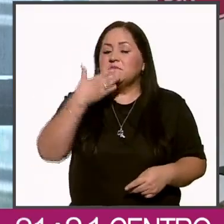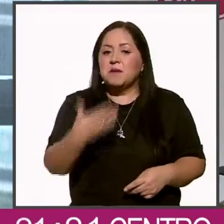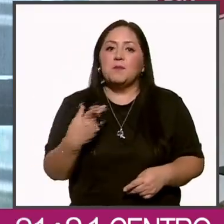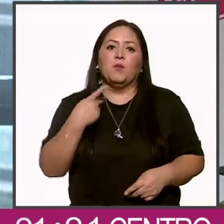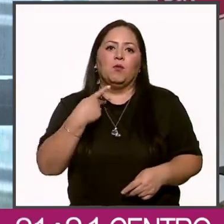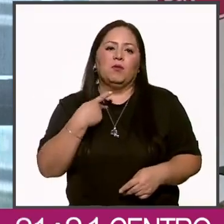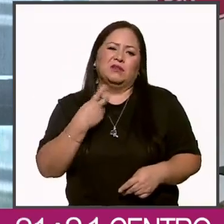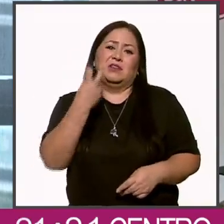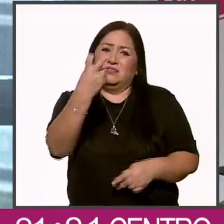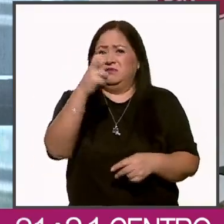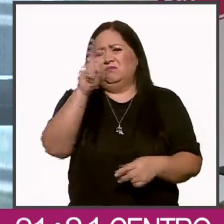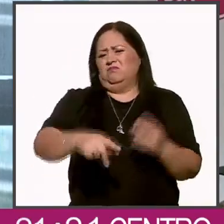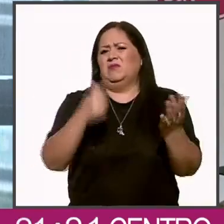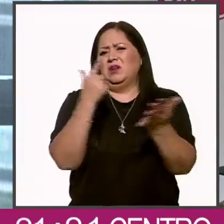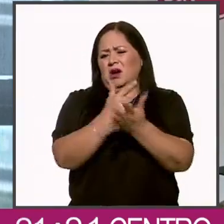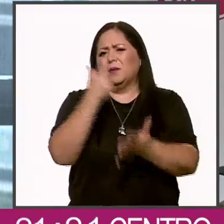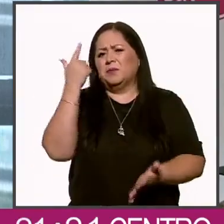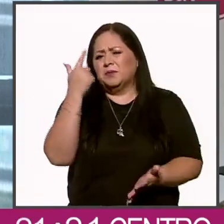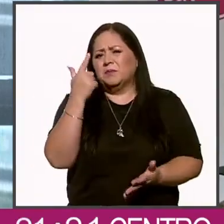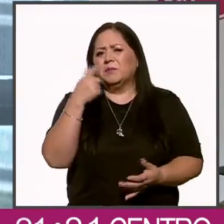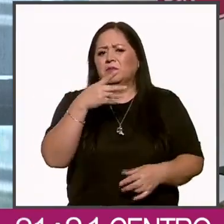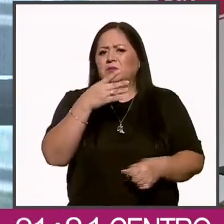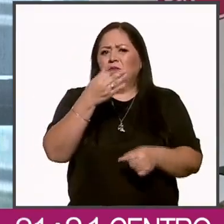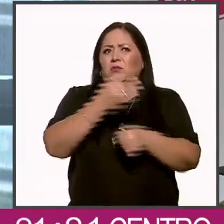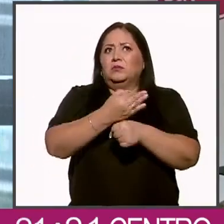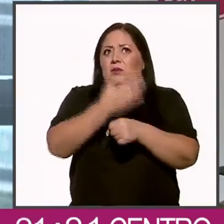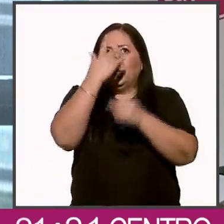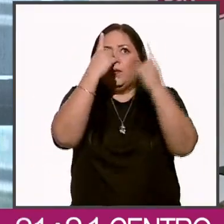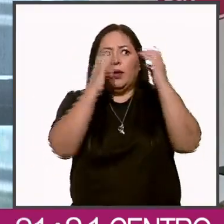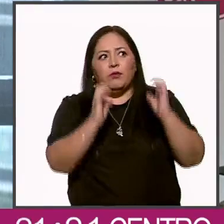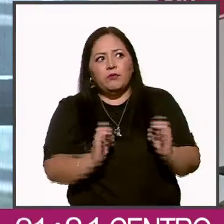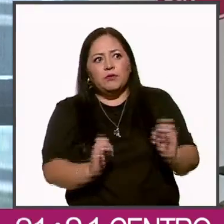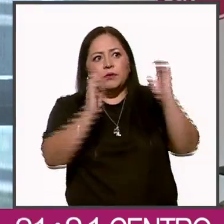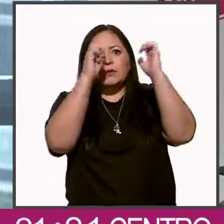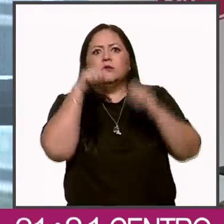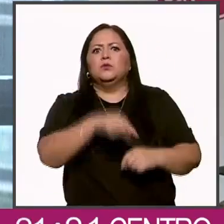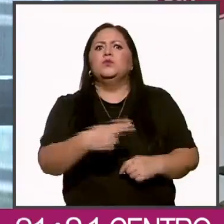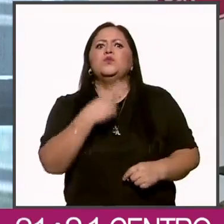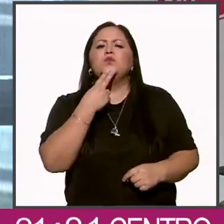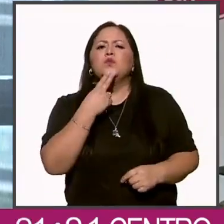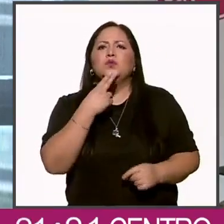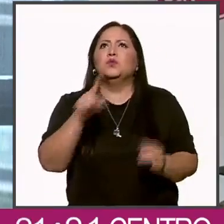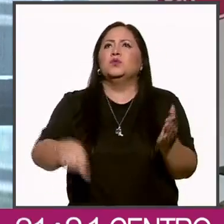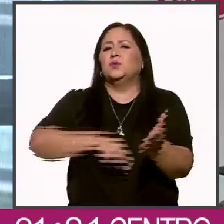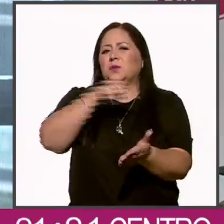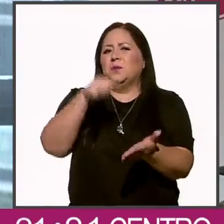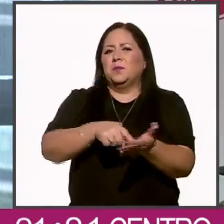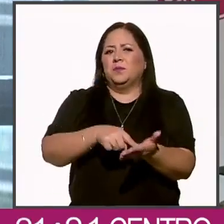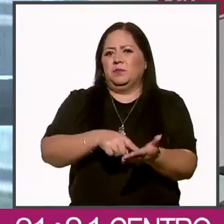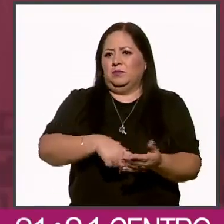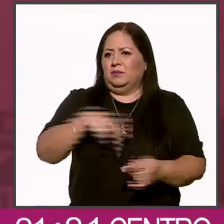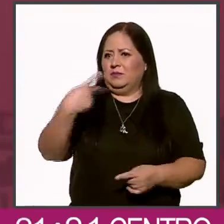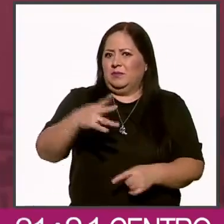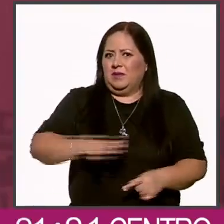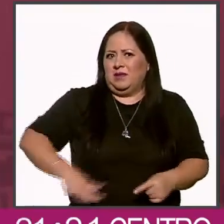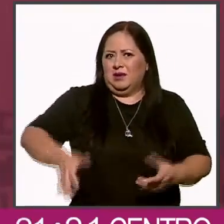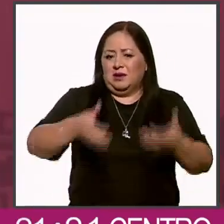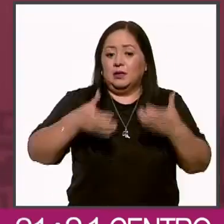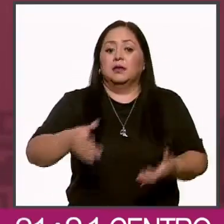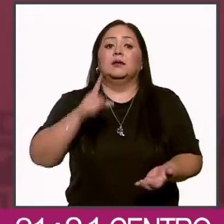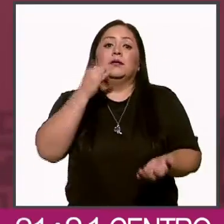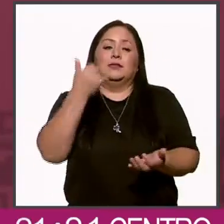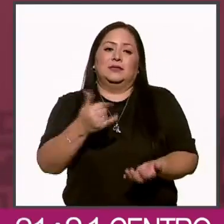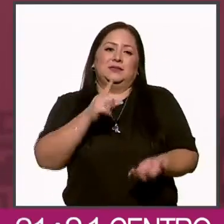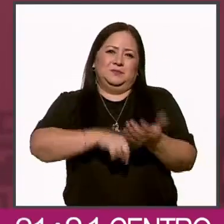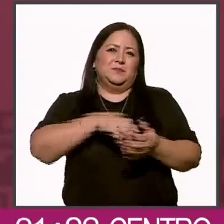como ellos. Eso es lo grave, que estemos desde un edificio, que utilicemos las instalaciones públicas. Ante las